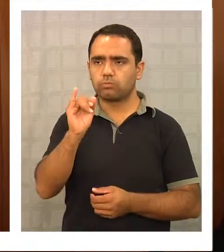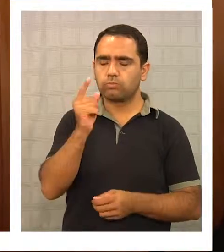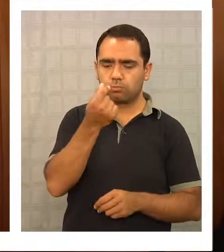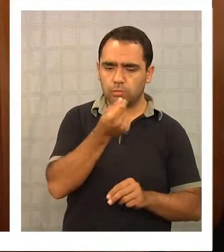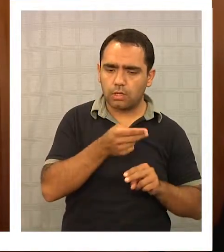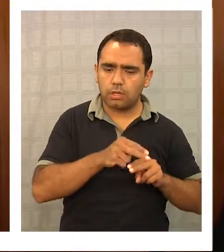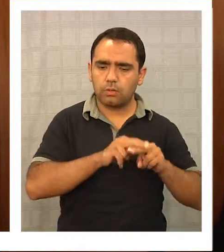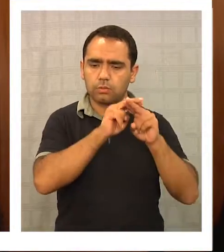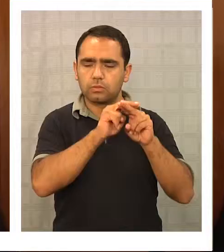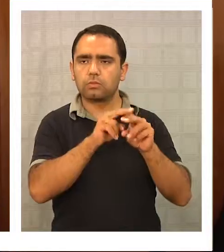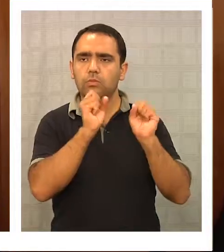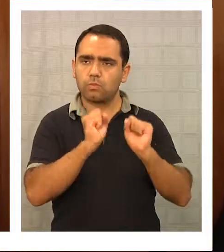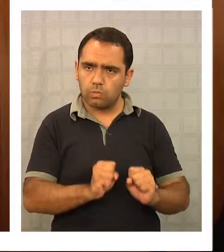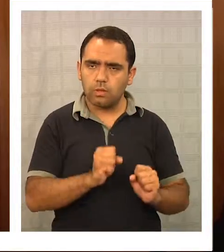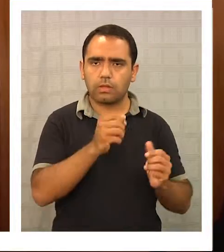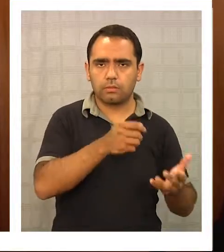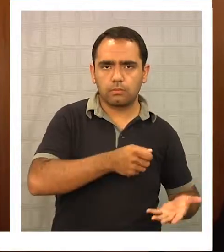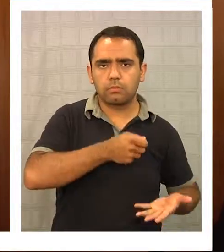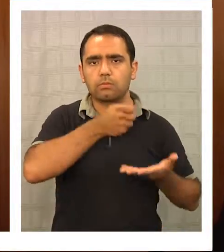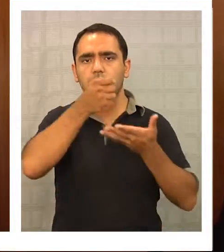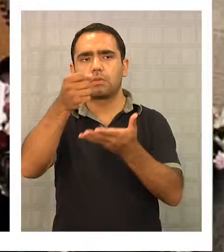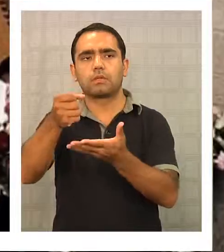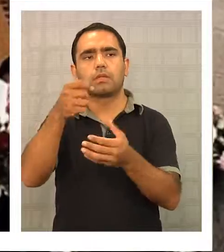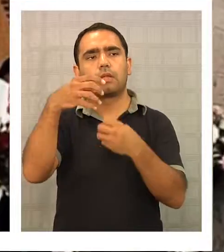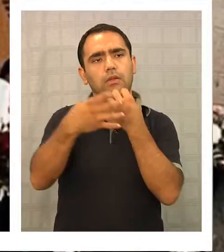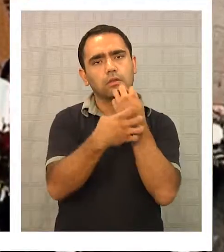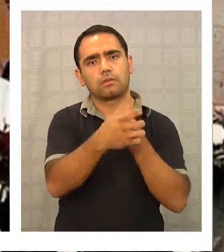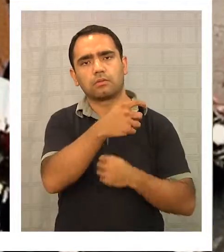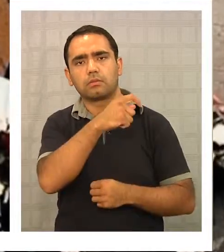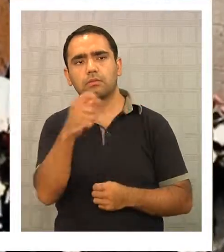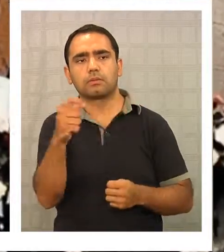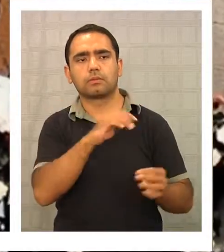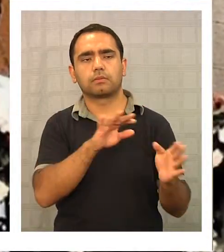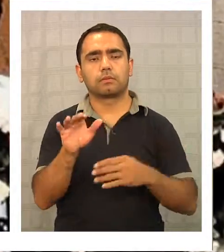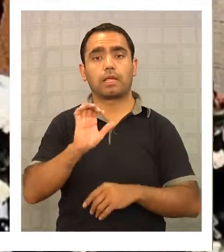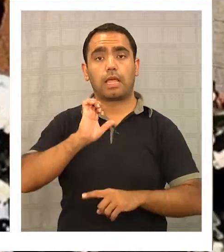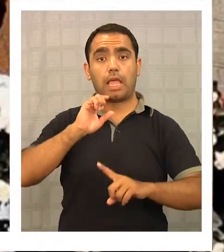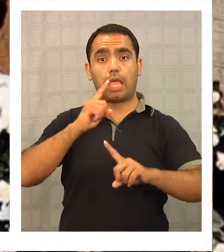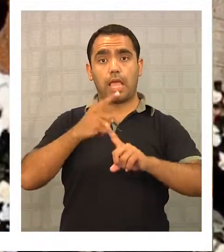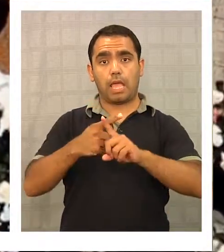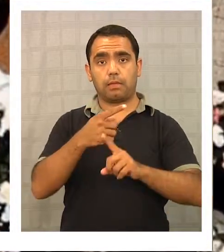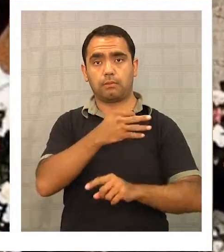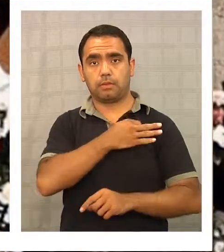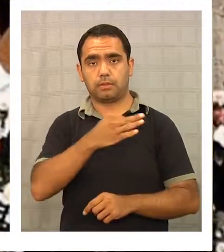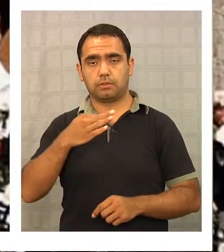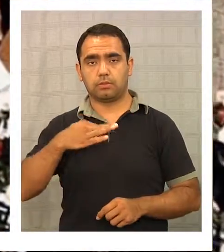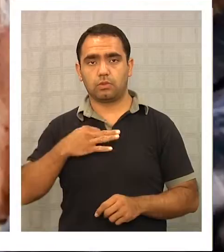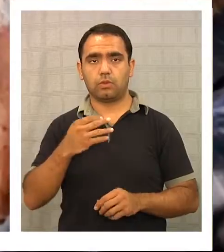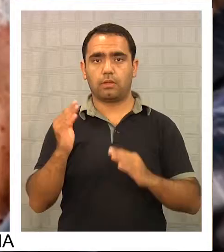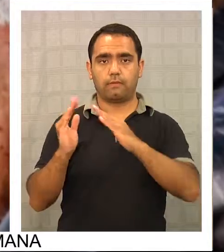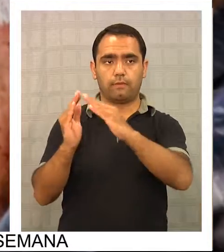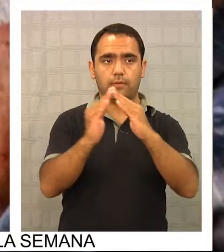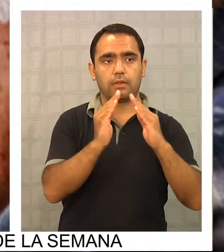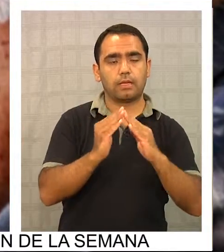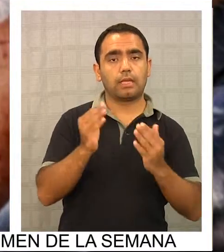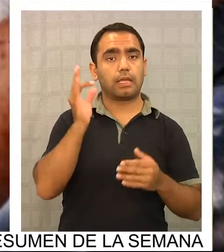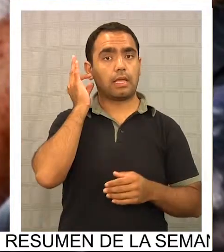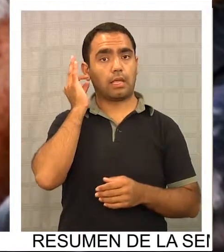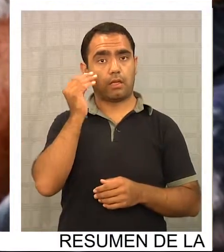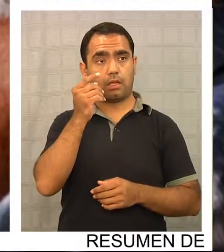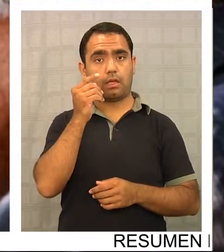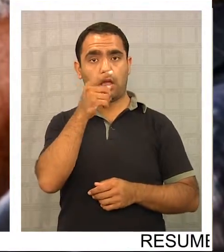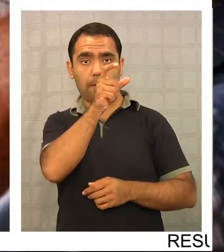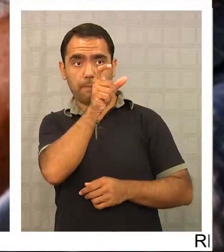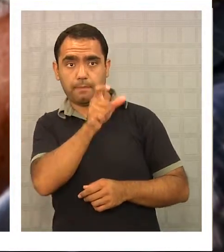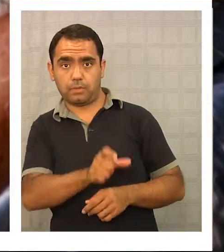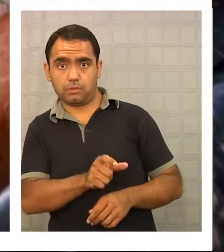puedan venir hacia la región. Señala el ex-Seremi de Vivienda que el presidente Elwin se comprometió entonces